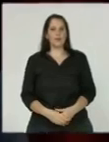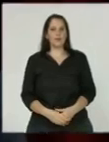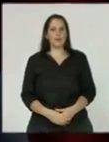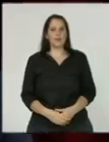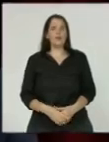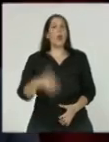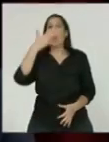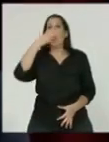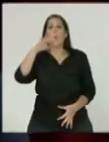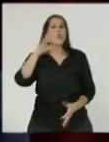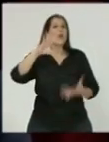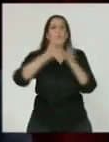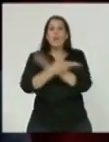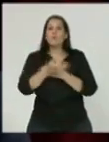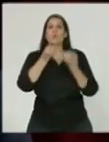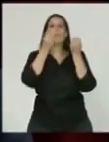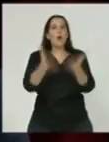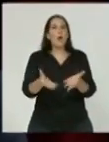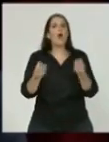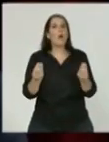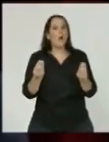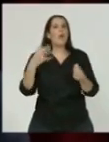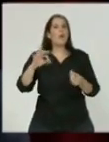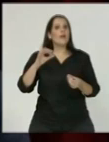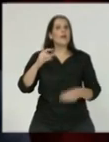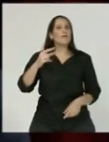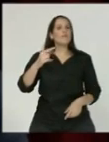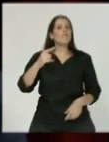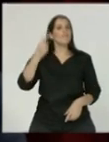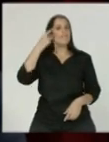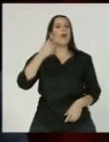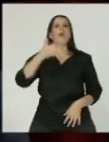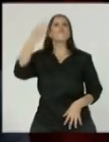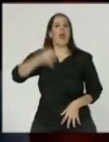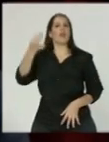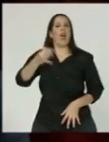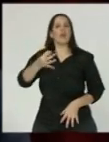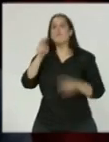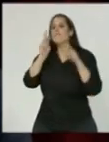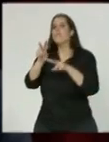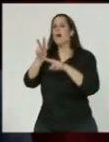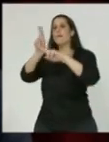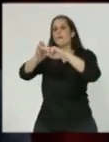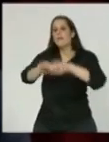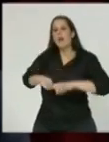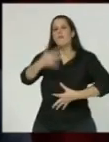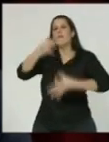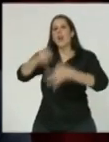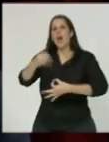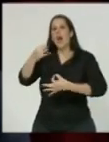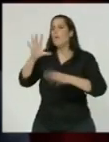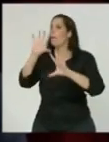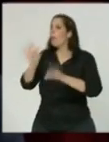La única manera de mejorar es partir de la verdad, de un diagnóstico verdadero, transparente,